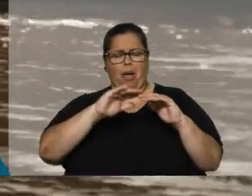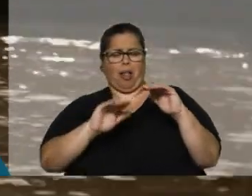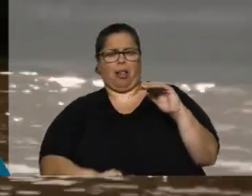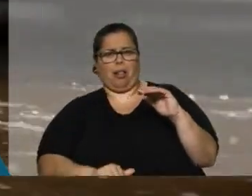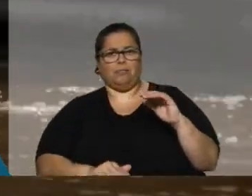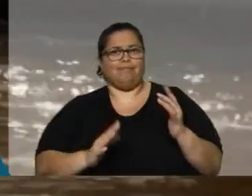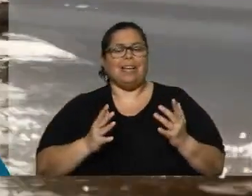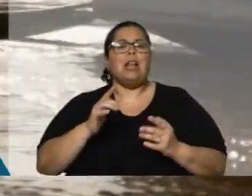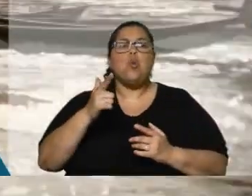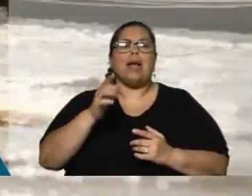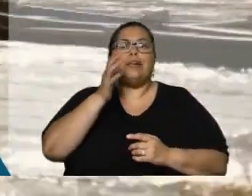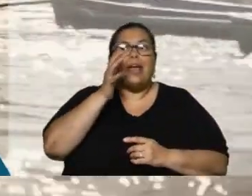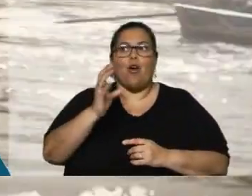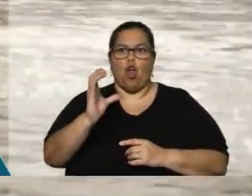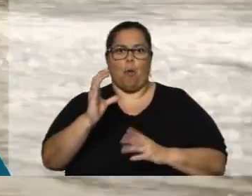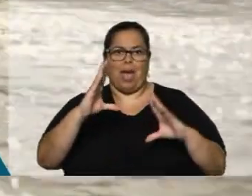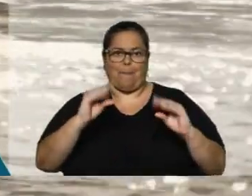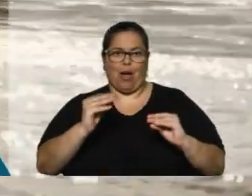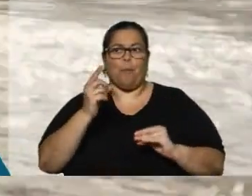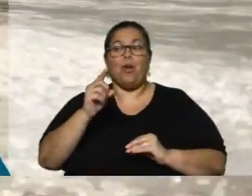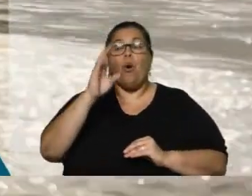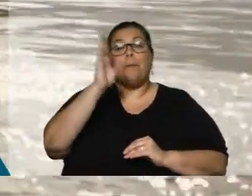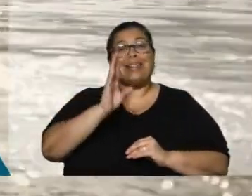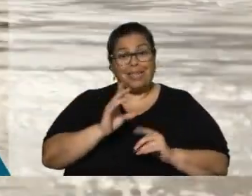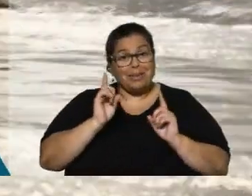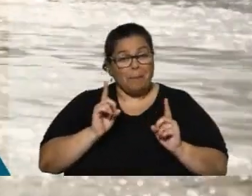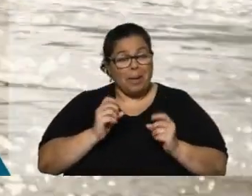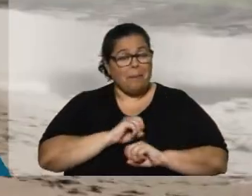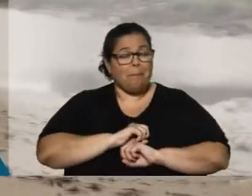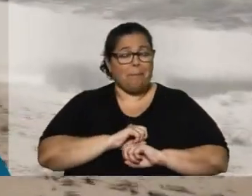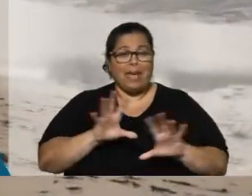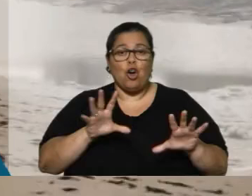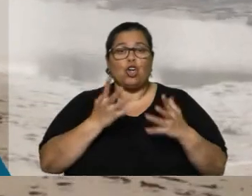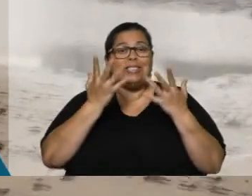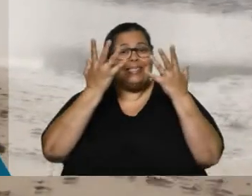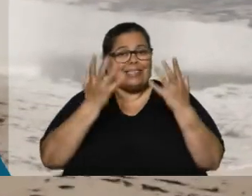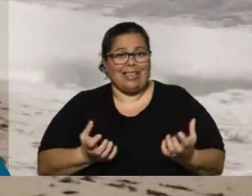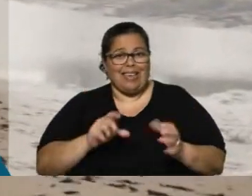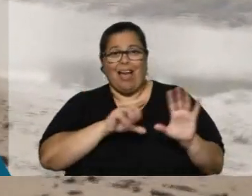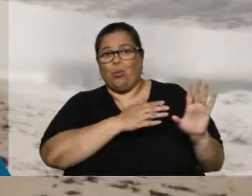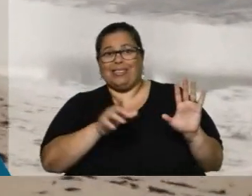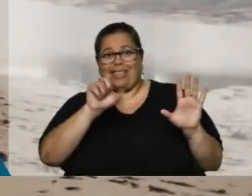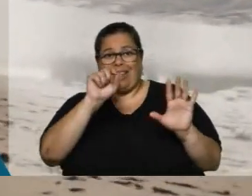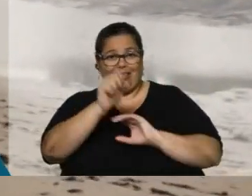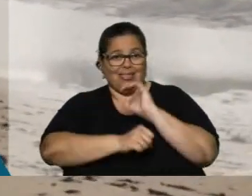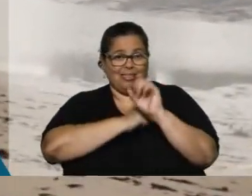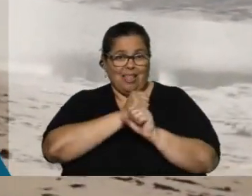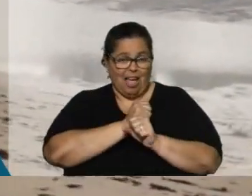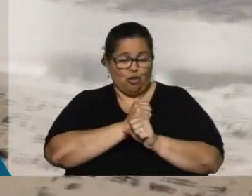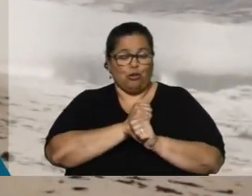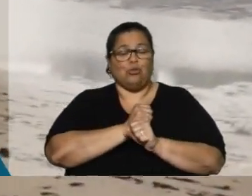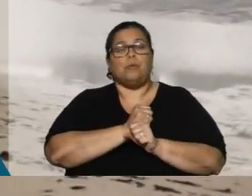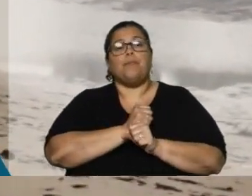ahora no hay riesgo de apagones. Brasil sufre la peor sequía en 70 años y las tres grandes hidroeléctricas de la Amazonía están